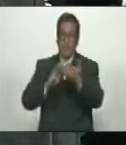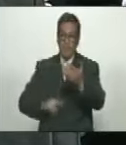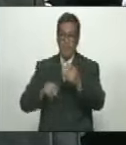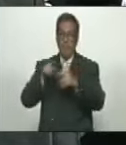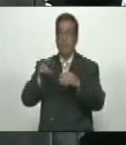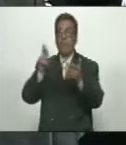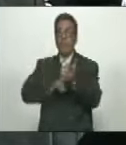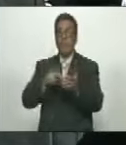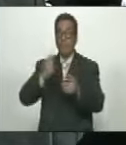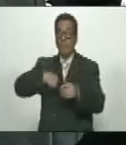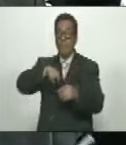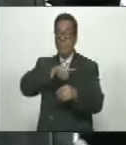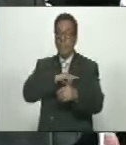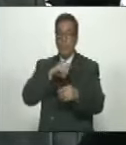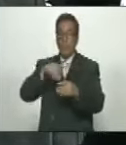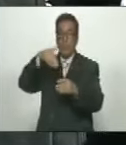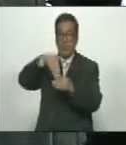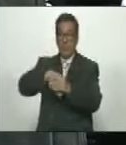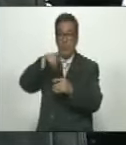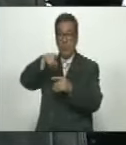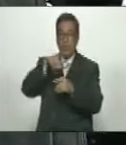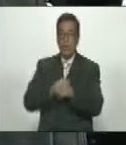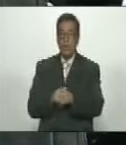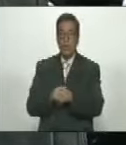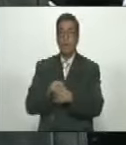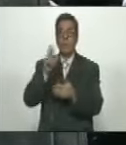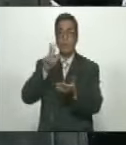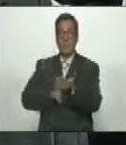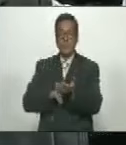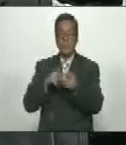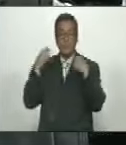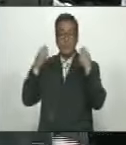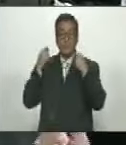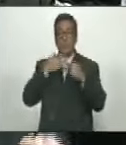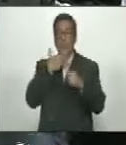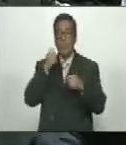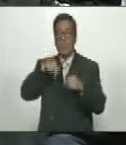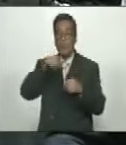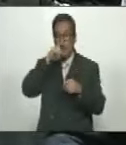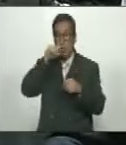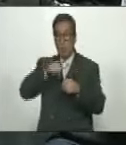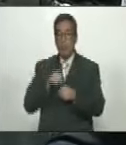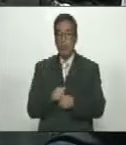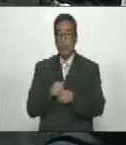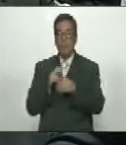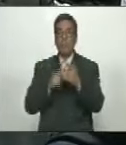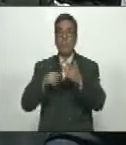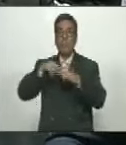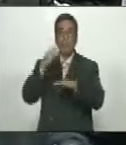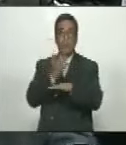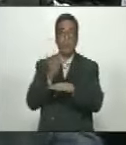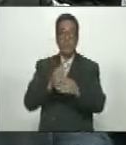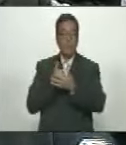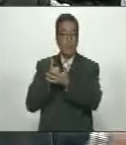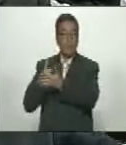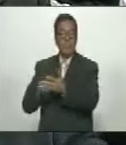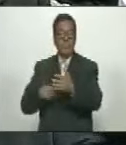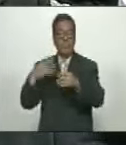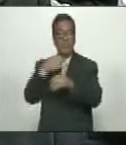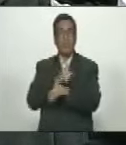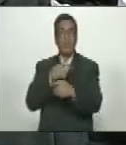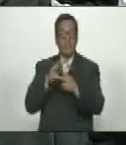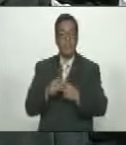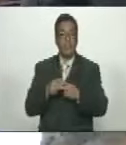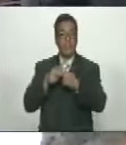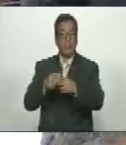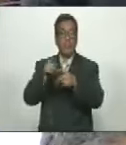repiten nosotros vamos a votar la ley de endeudamiento auguramos que nos vaya mejor este año y que el levantamiento de sanciones sirva para que podamos conseguir que nos